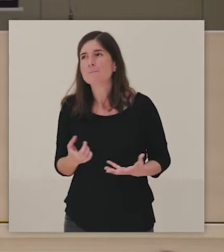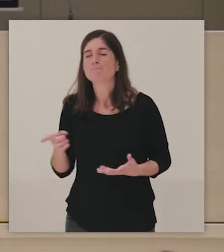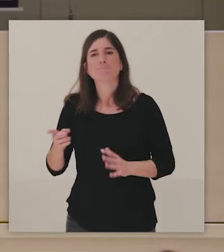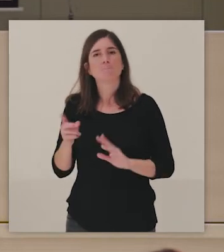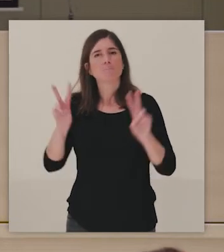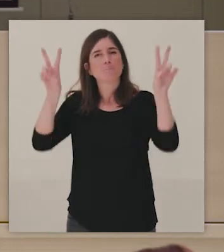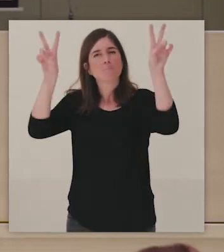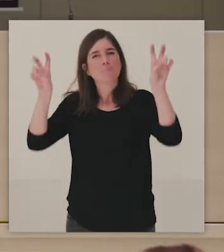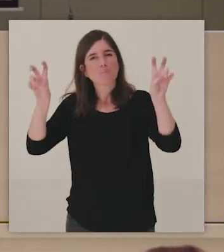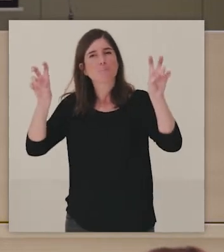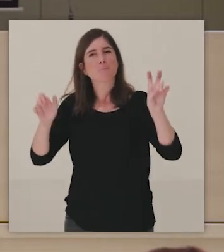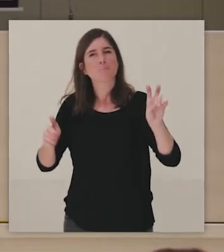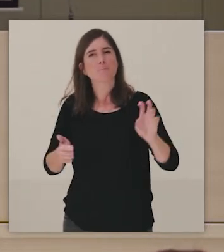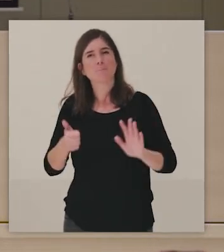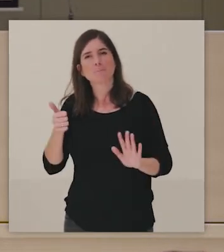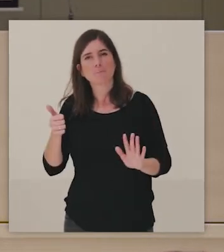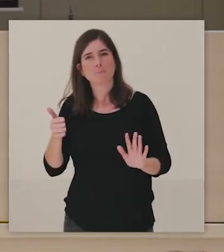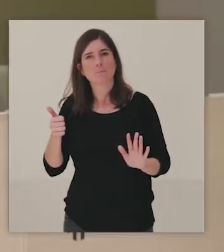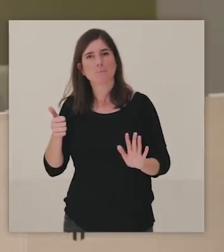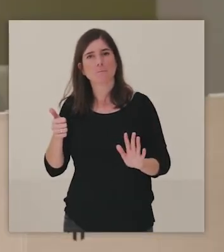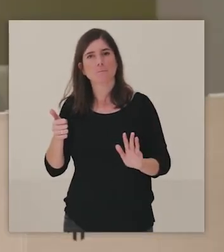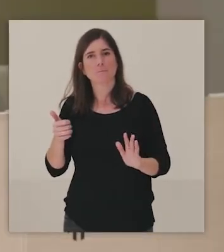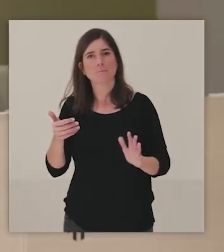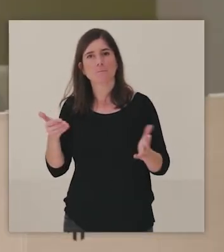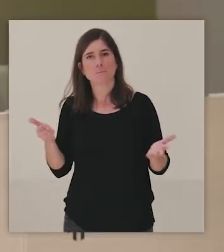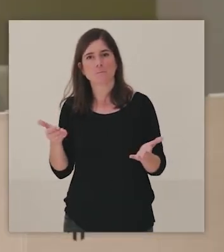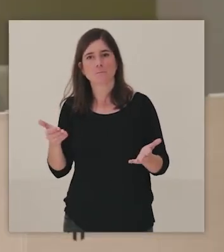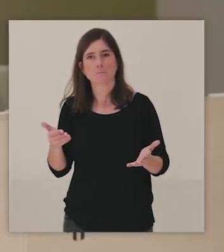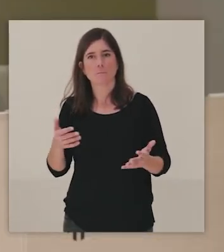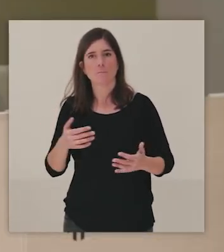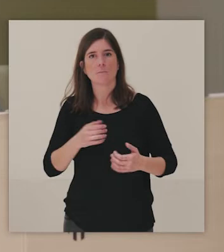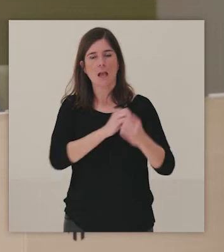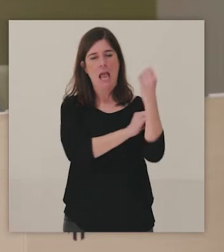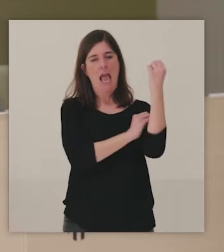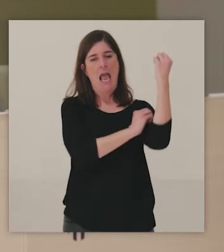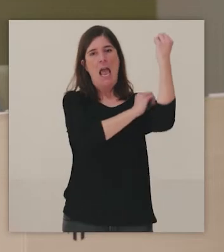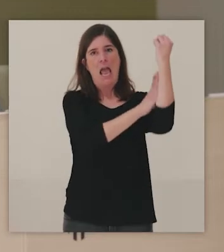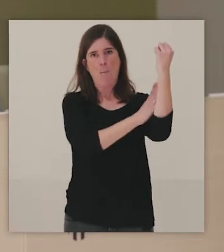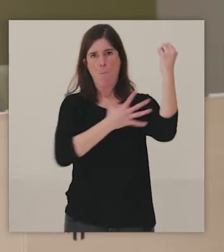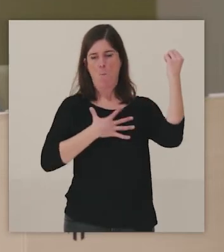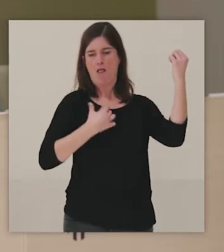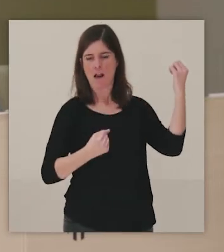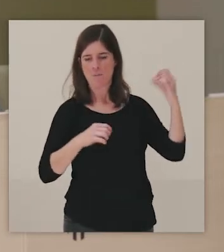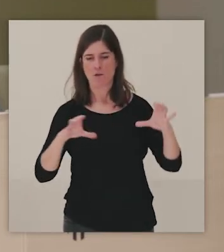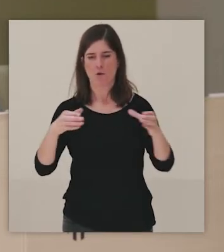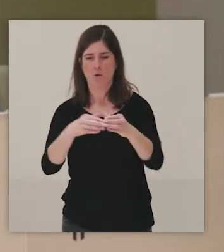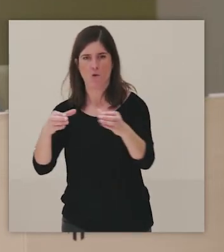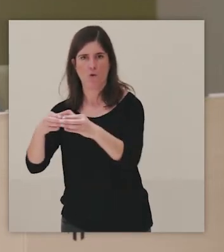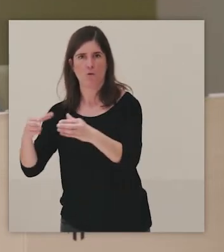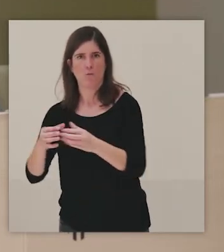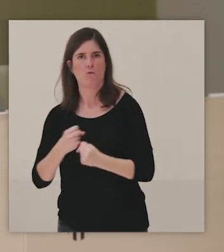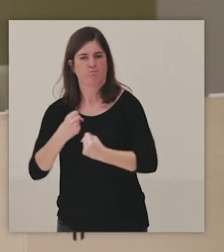abordar temas que tienen que ver con, bueno, pues con el empoderamiento también de estos